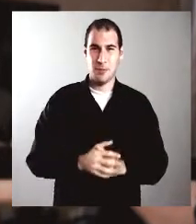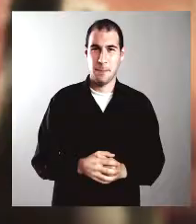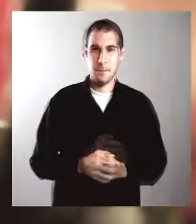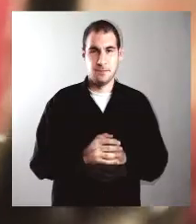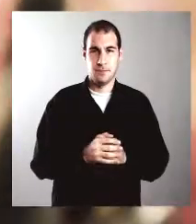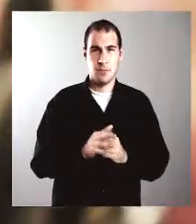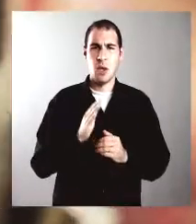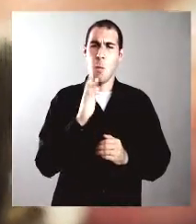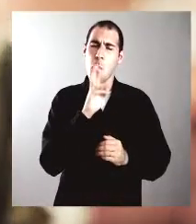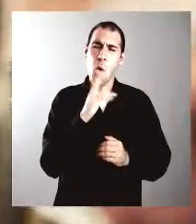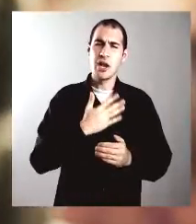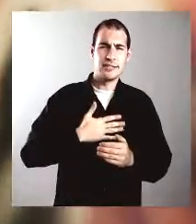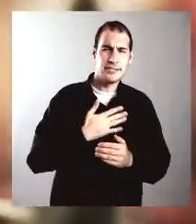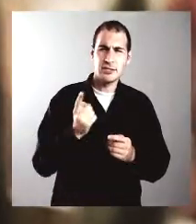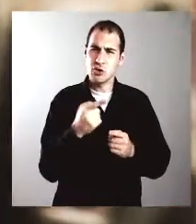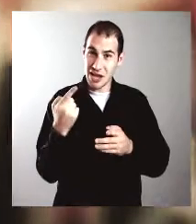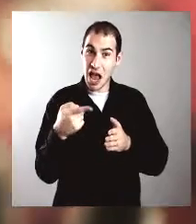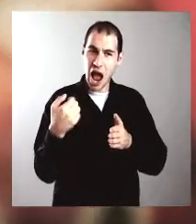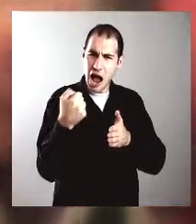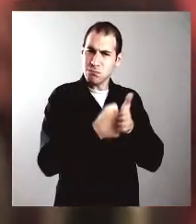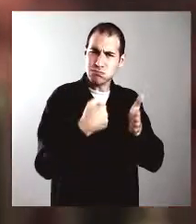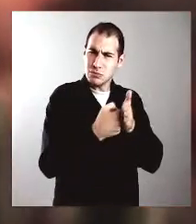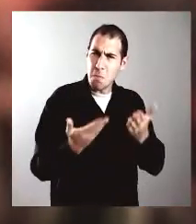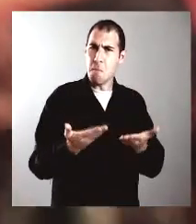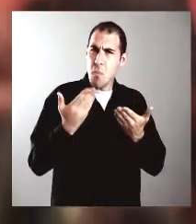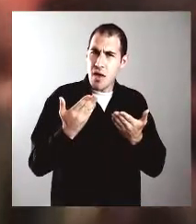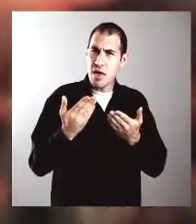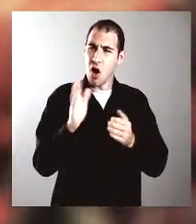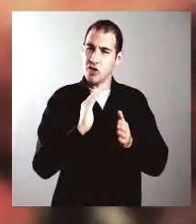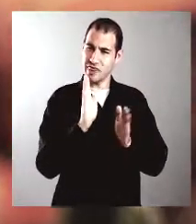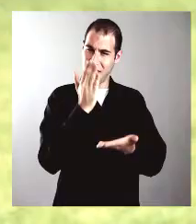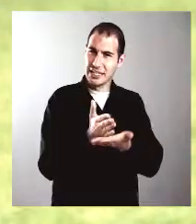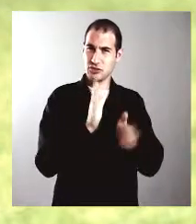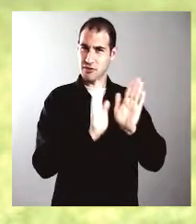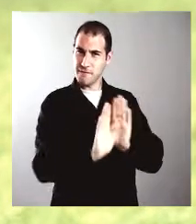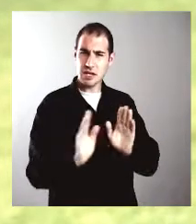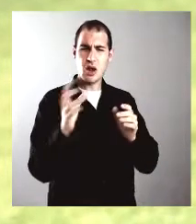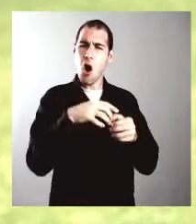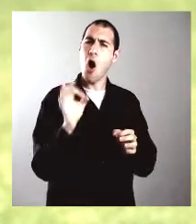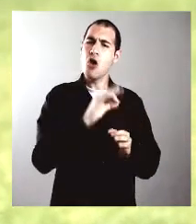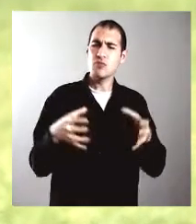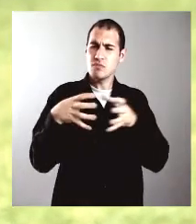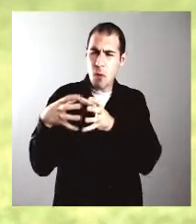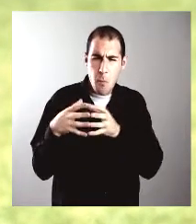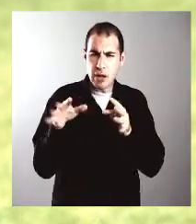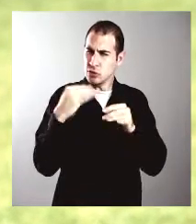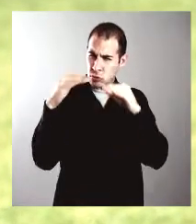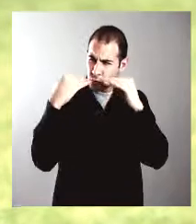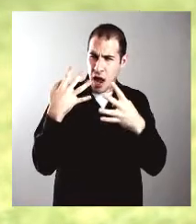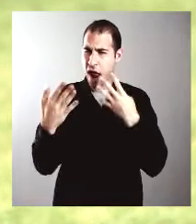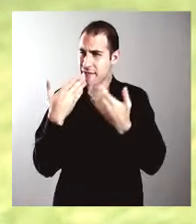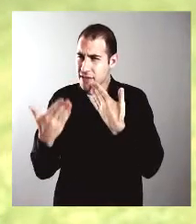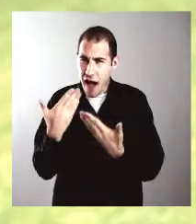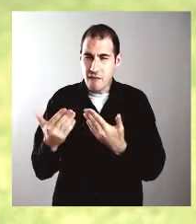o mujer. Cuando las mujeres se han sentido con posibilidades de defender sus derechos, de agruparse,